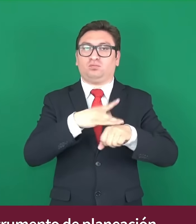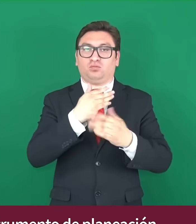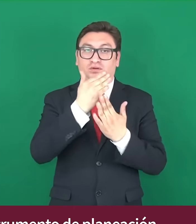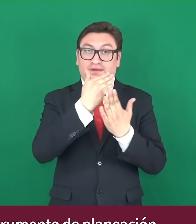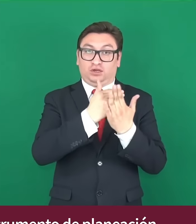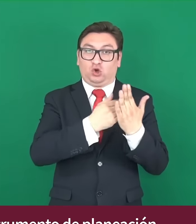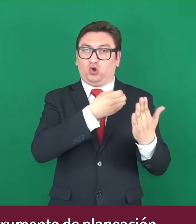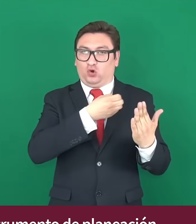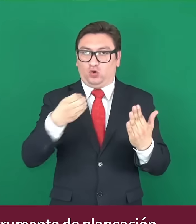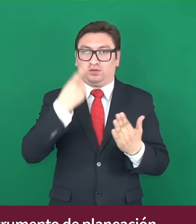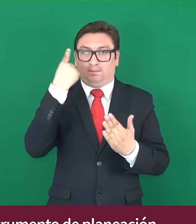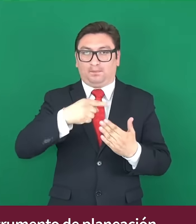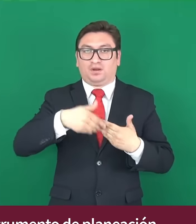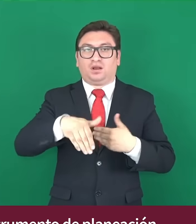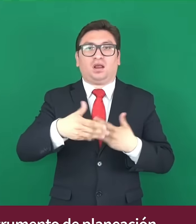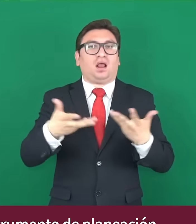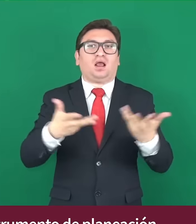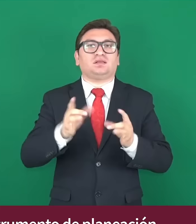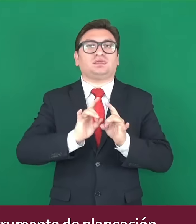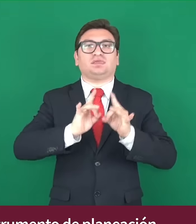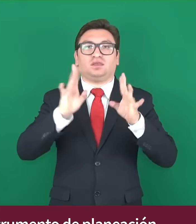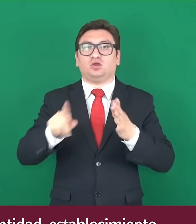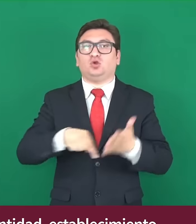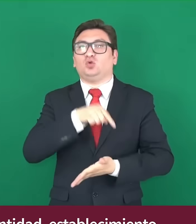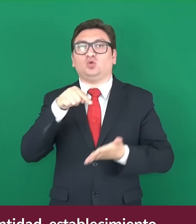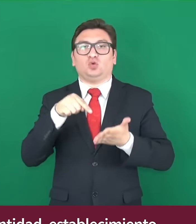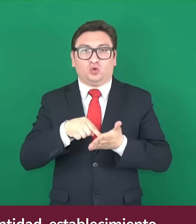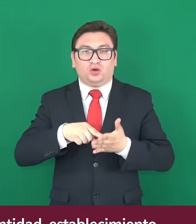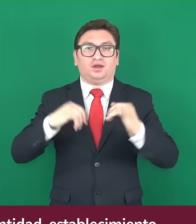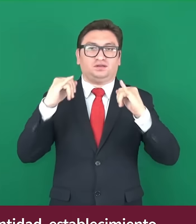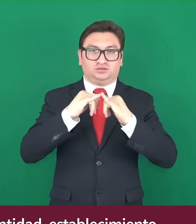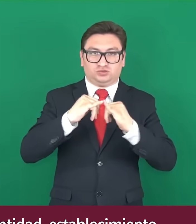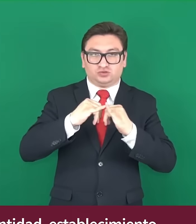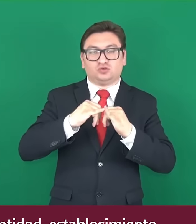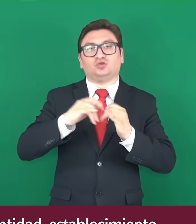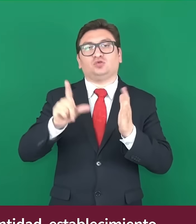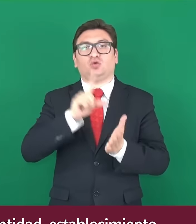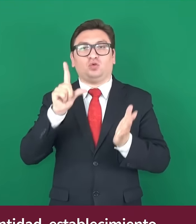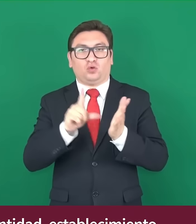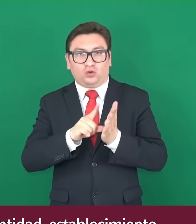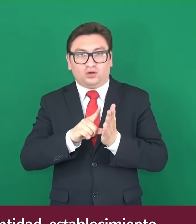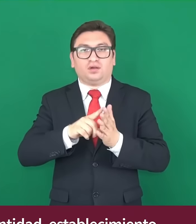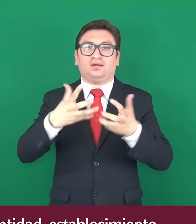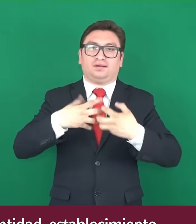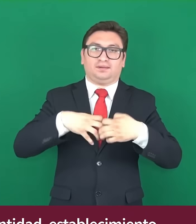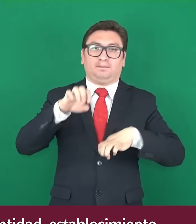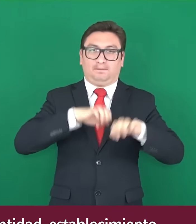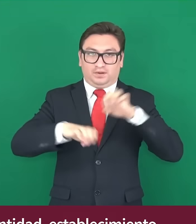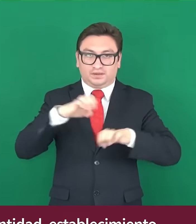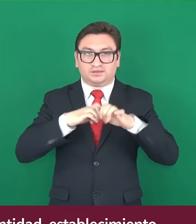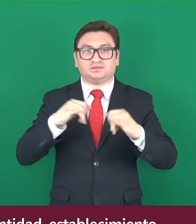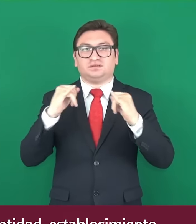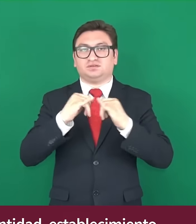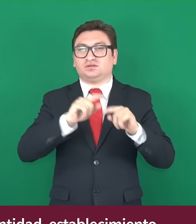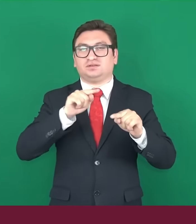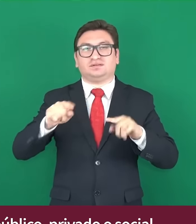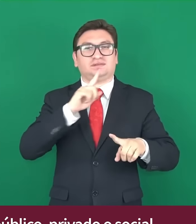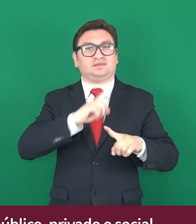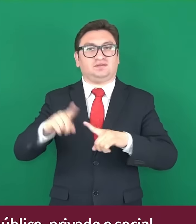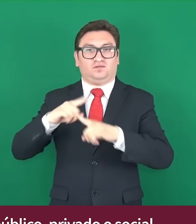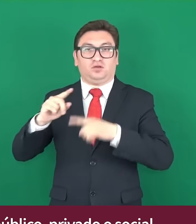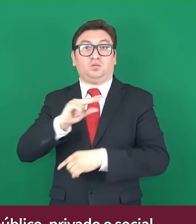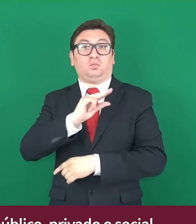trámite. Es un instrumento de planación y operación relacionado a una dependencia, entidad, establecimiento, empresa,